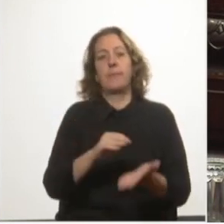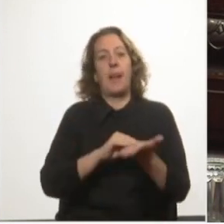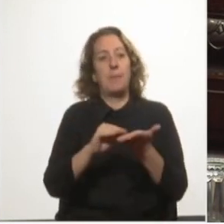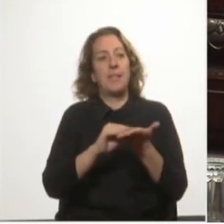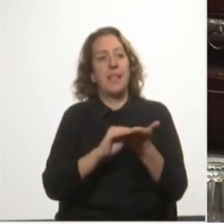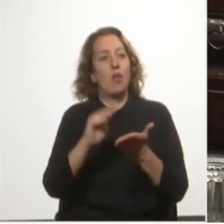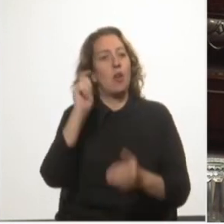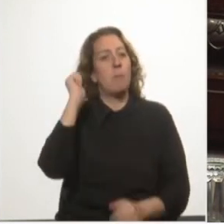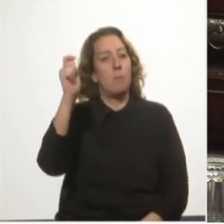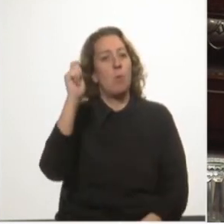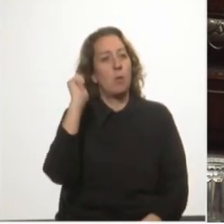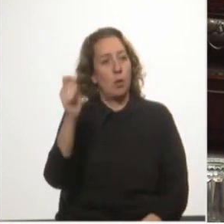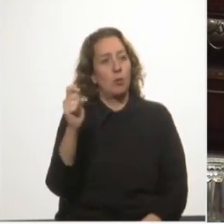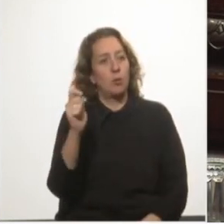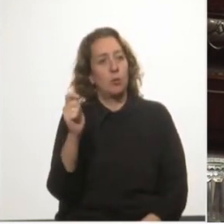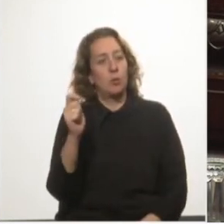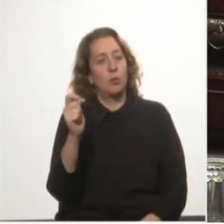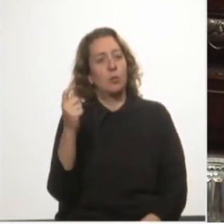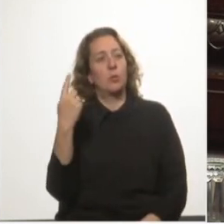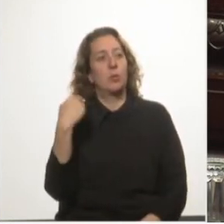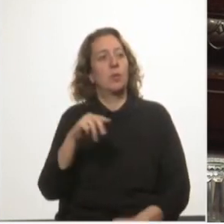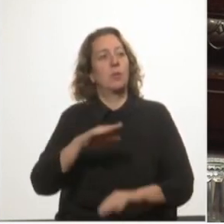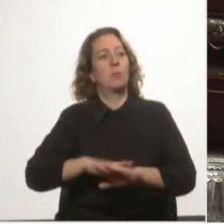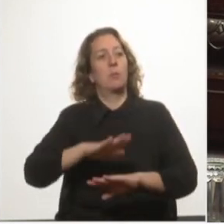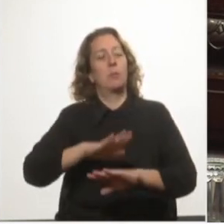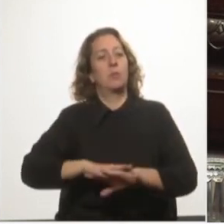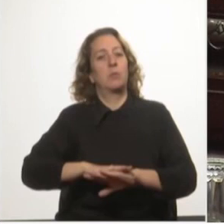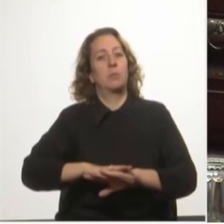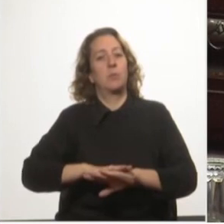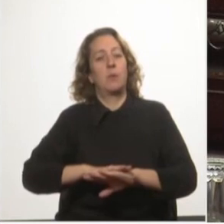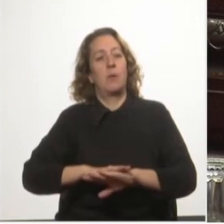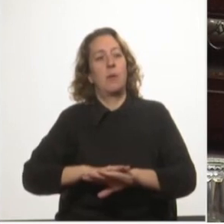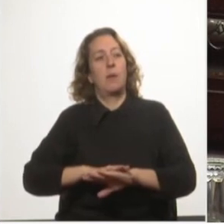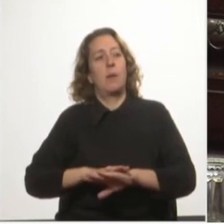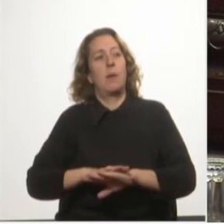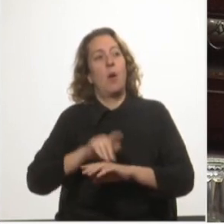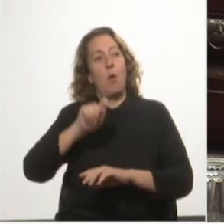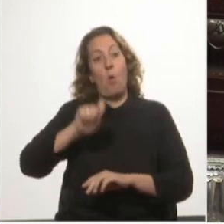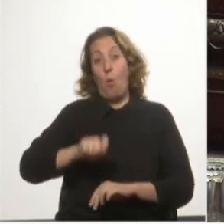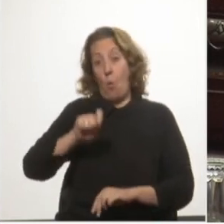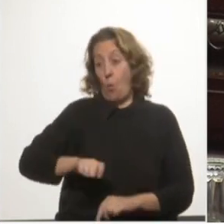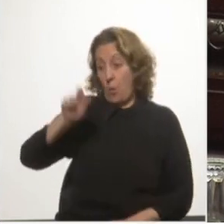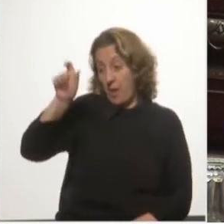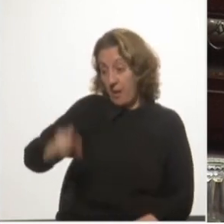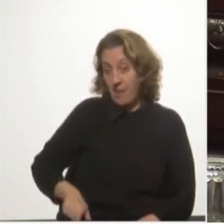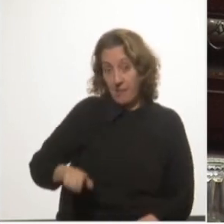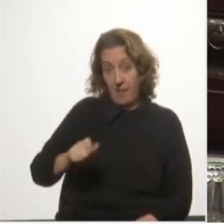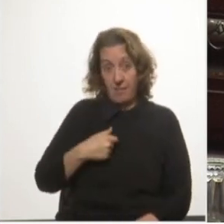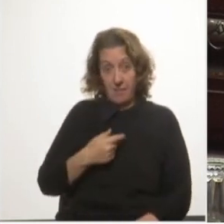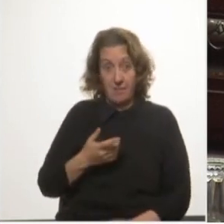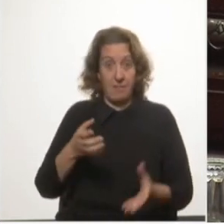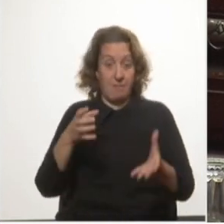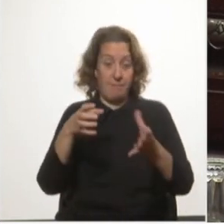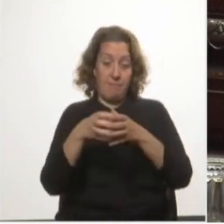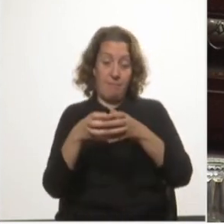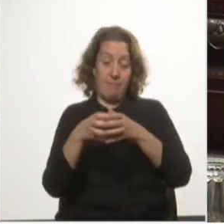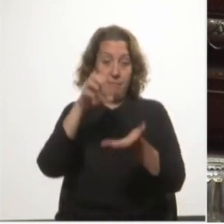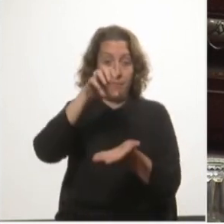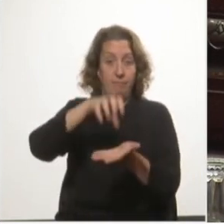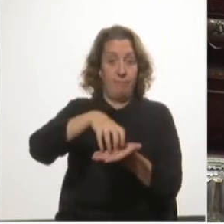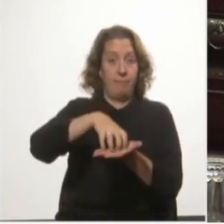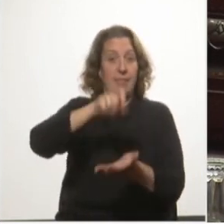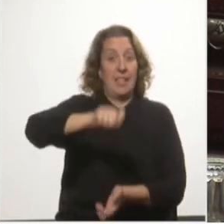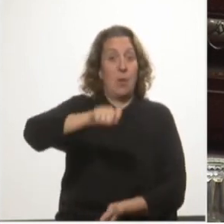públicos desde sus puestos de responsabilidad, juristas desde los tribunales y también la